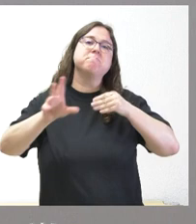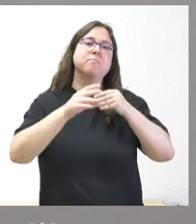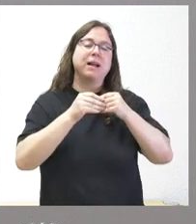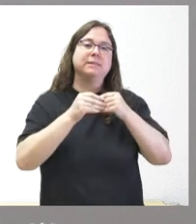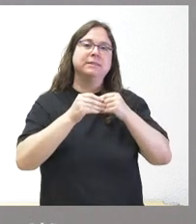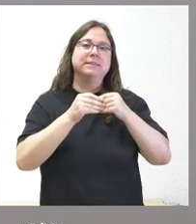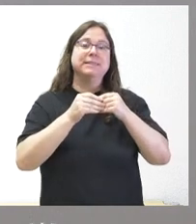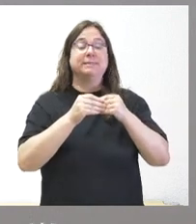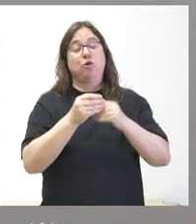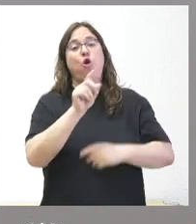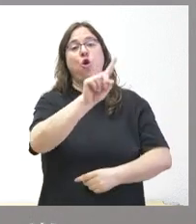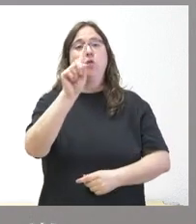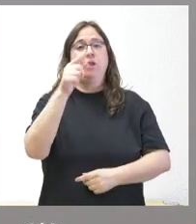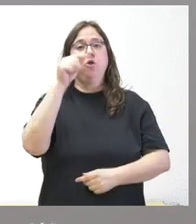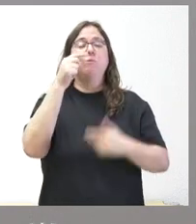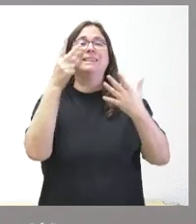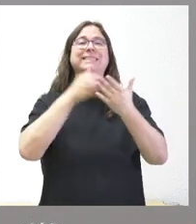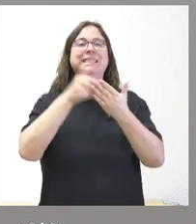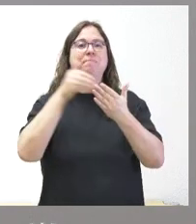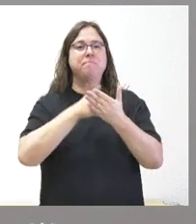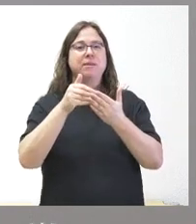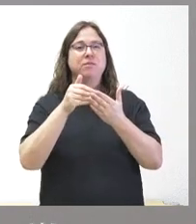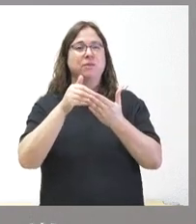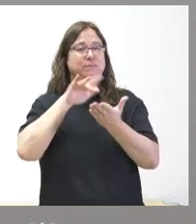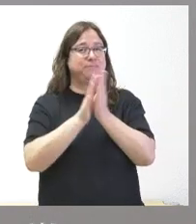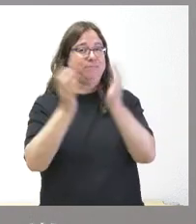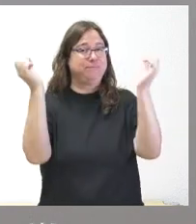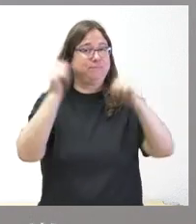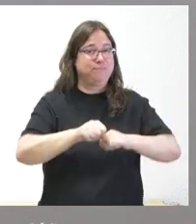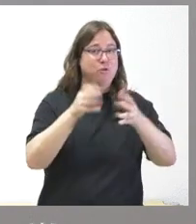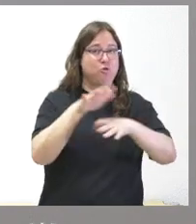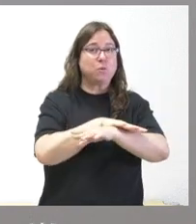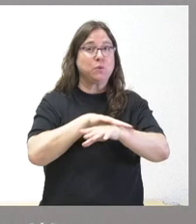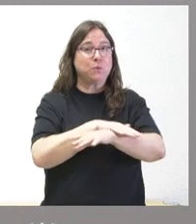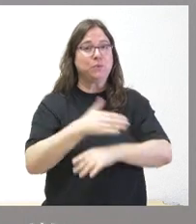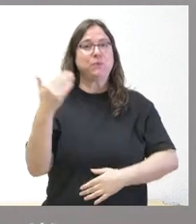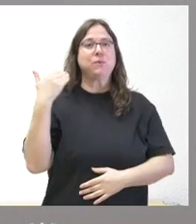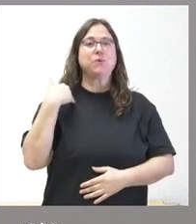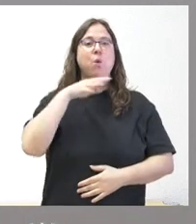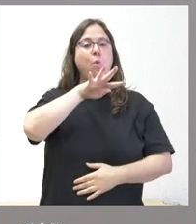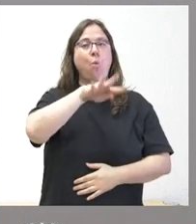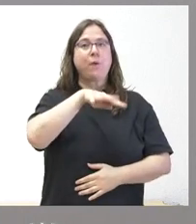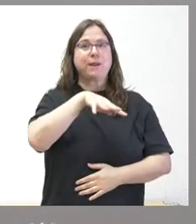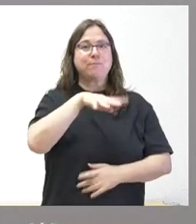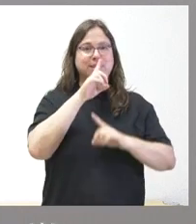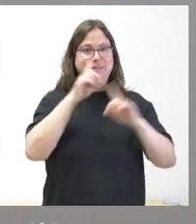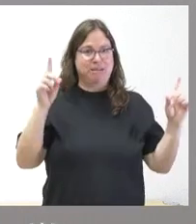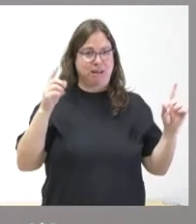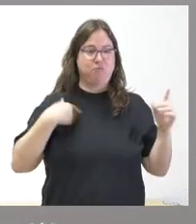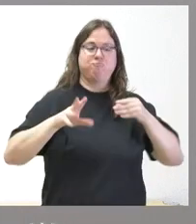de 11,7 millones de euros que se acordó por el Consejo de Gobierno para los cuatro primeros meses de este año.